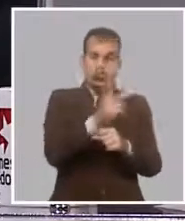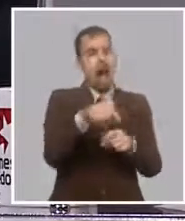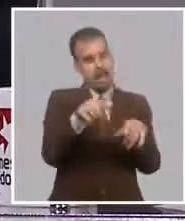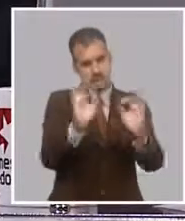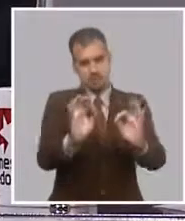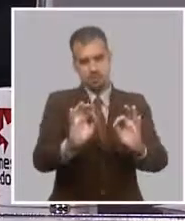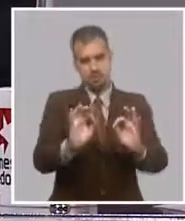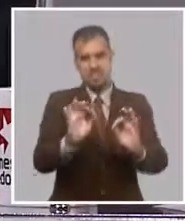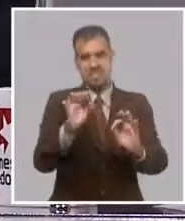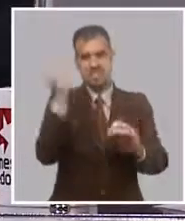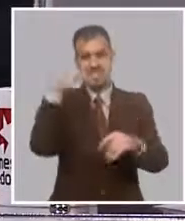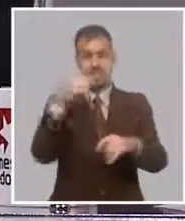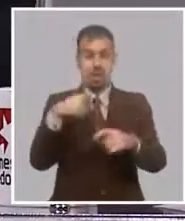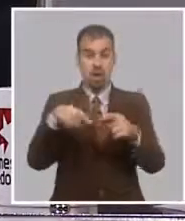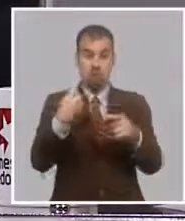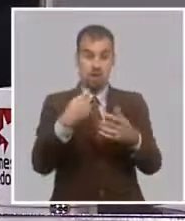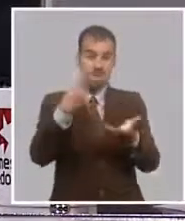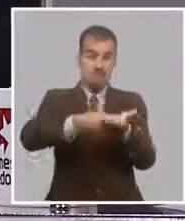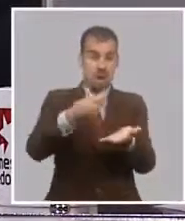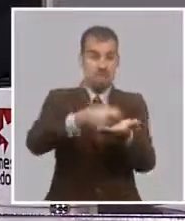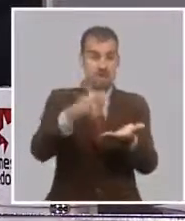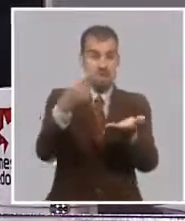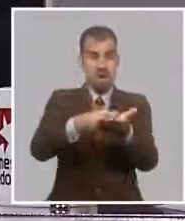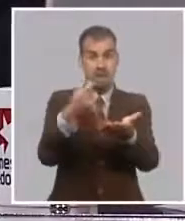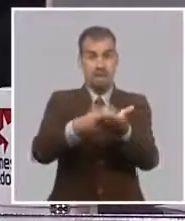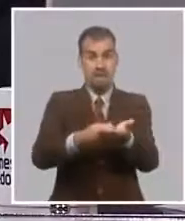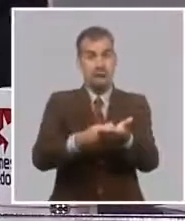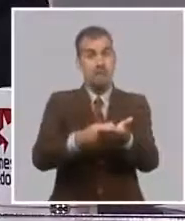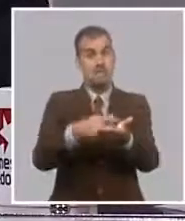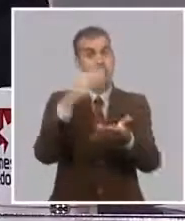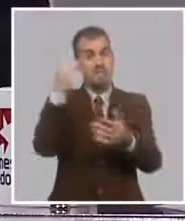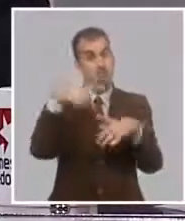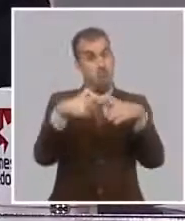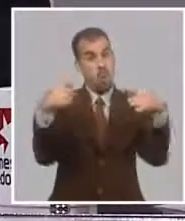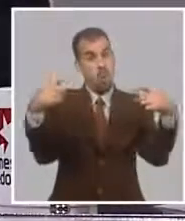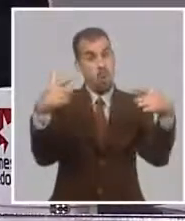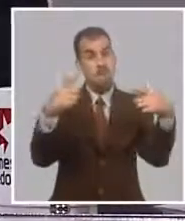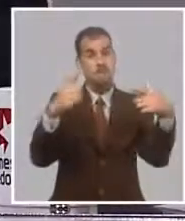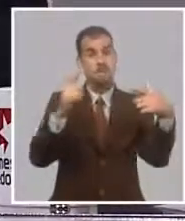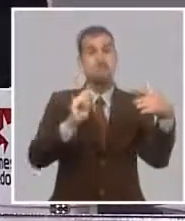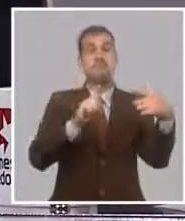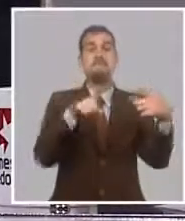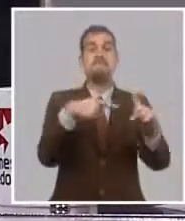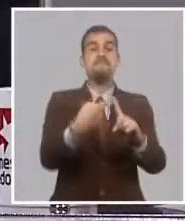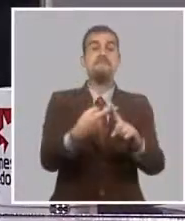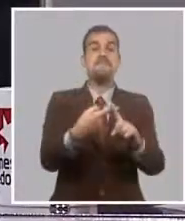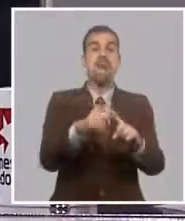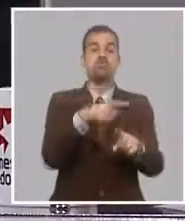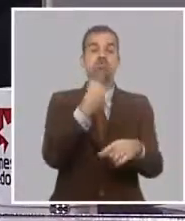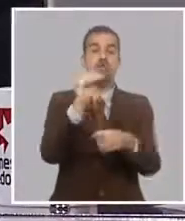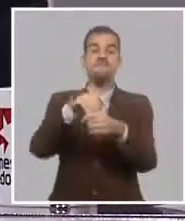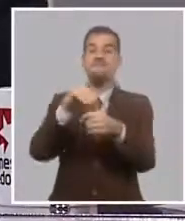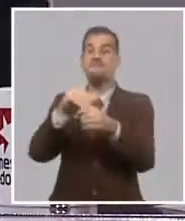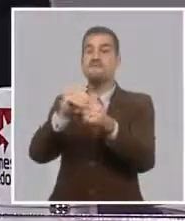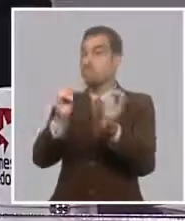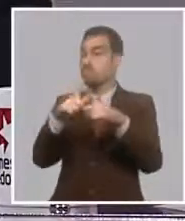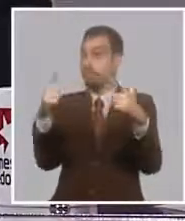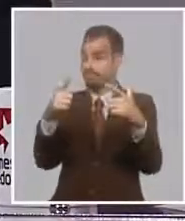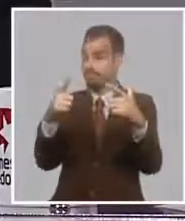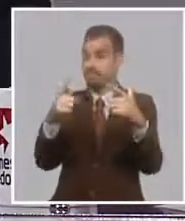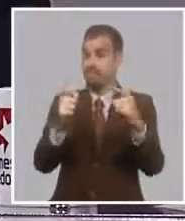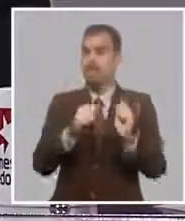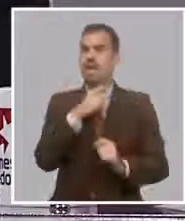periodos largos de financiamiento, también baja tasas de interés. Para que tengas una idea, para capital de trabajo los financiamientos